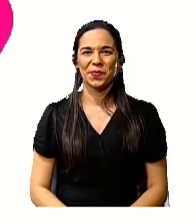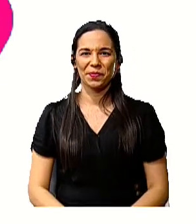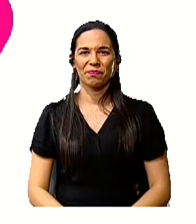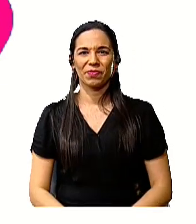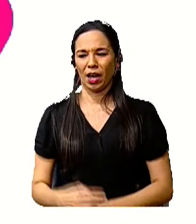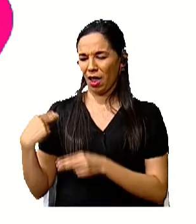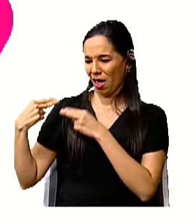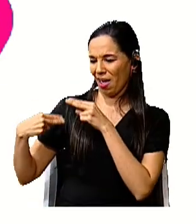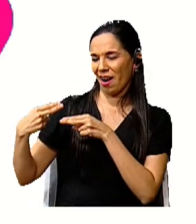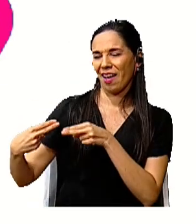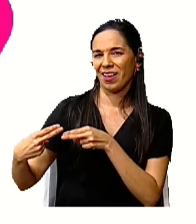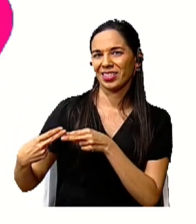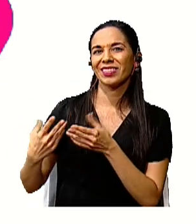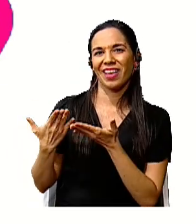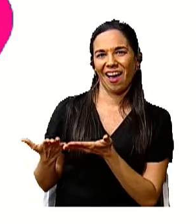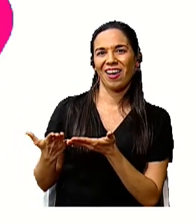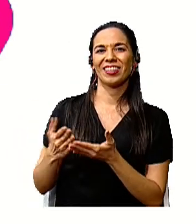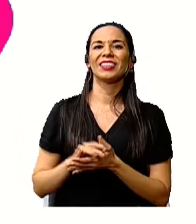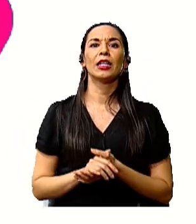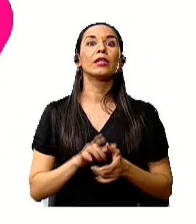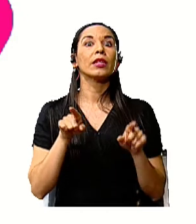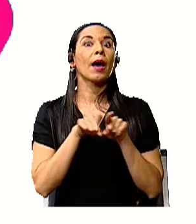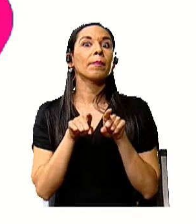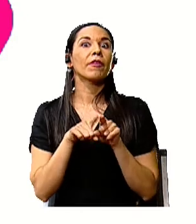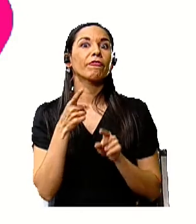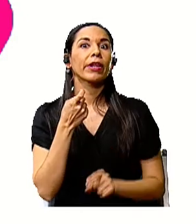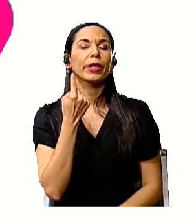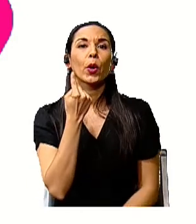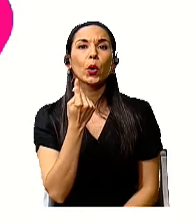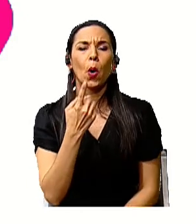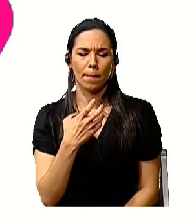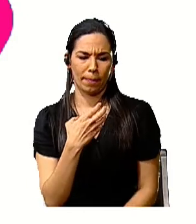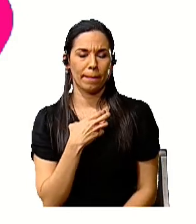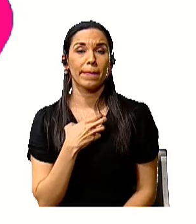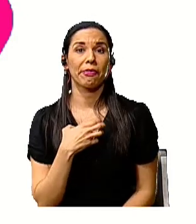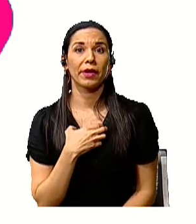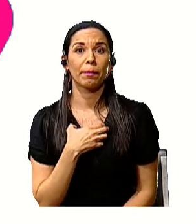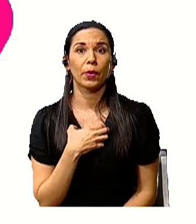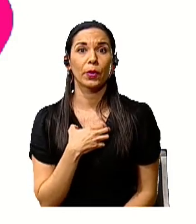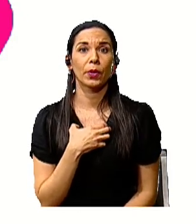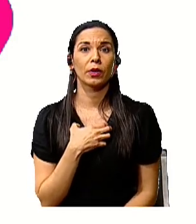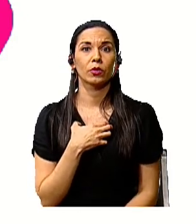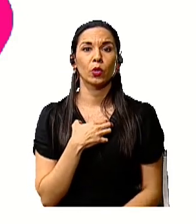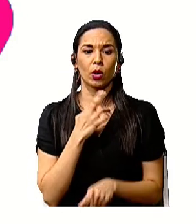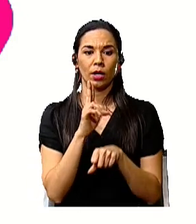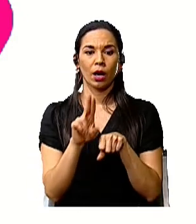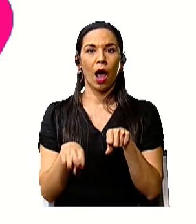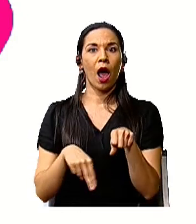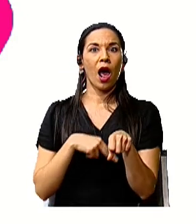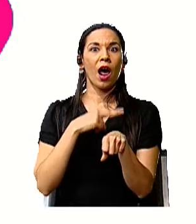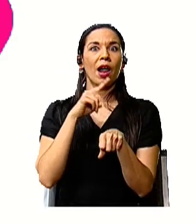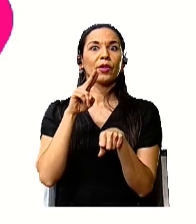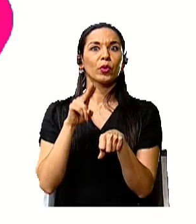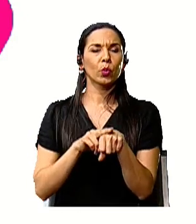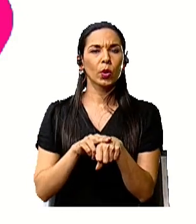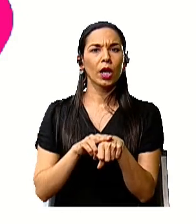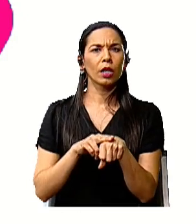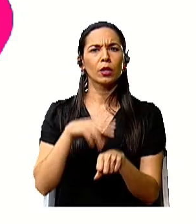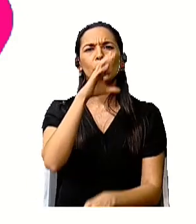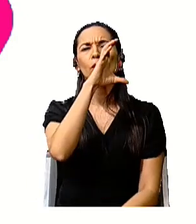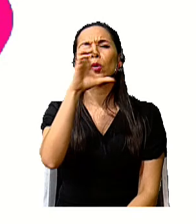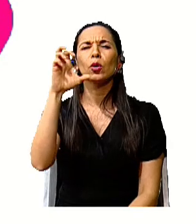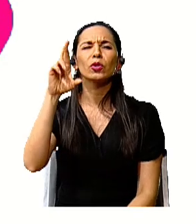Y nos queda uno nada más. ¿Qué sería? El patrimonio natural. Costa Rica.